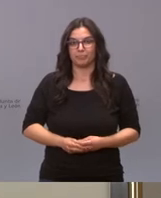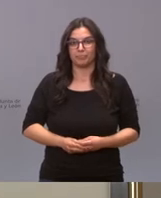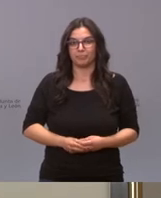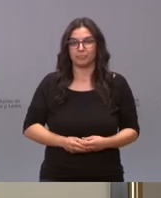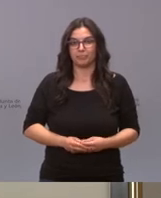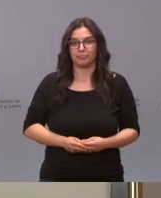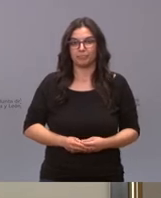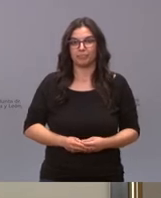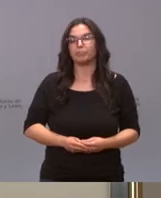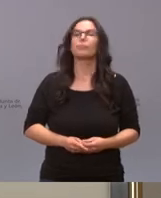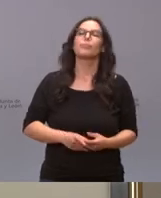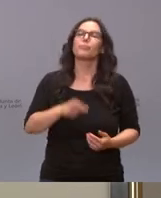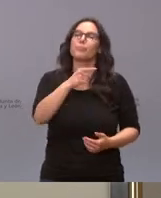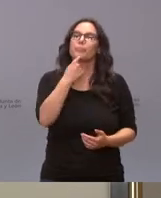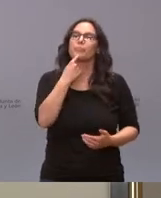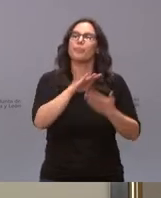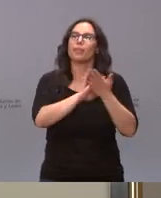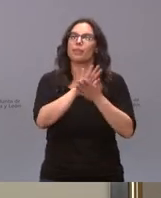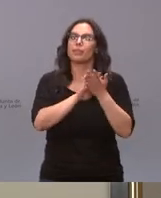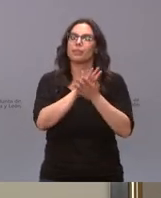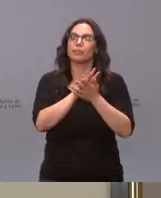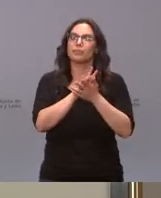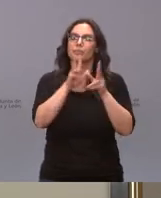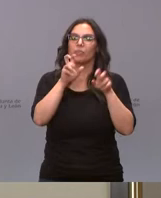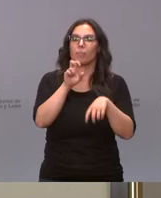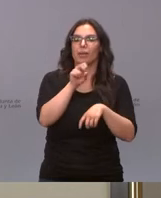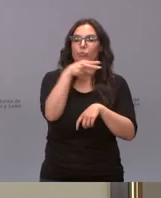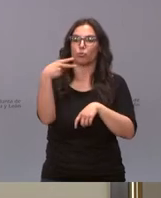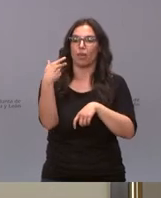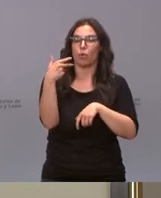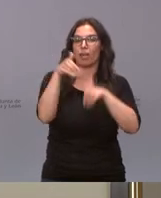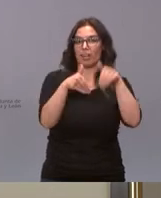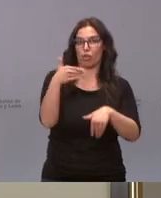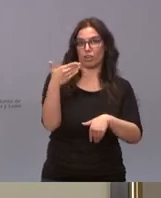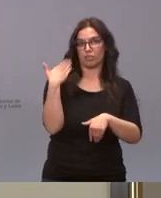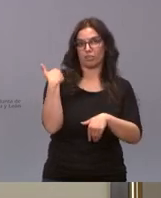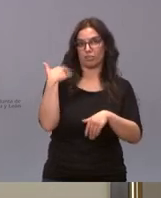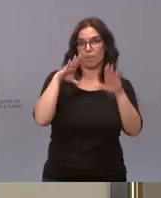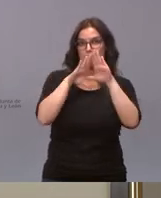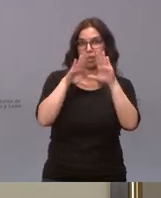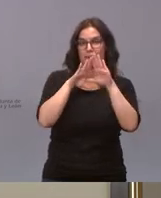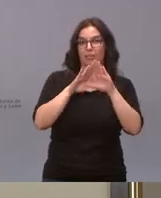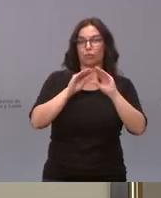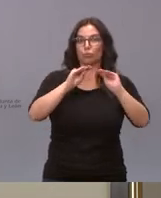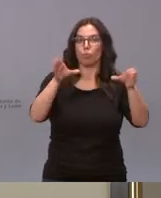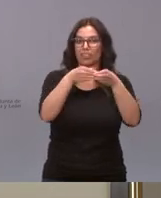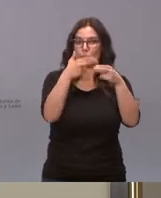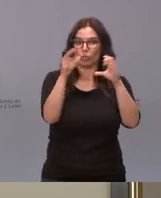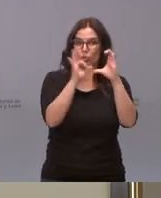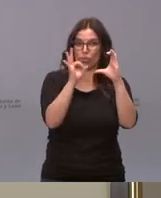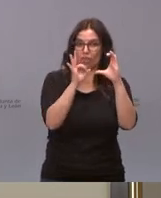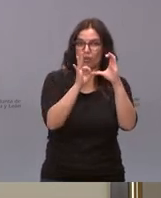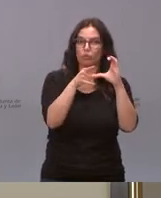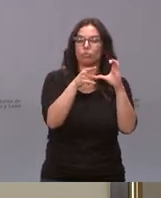dado que ha analizado el resultado electoral de su partido en Madrid sí que me gustaría conocer qué le parece la